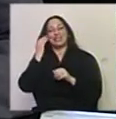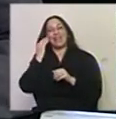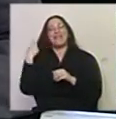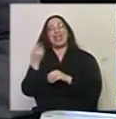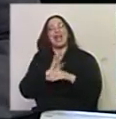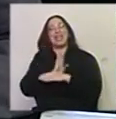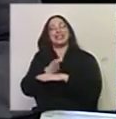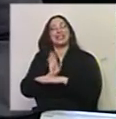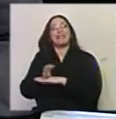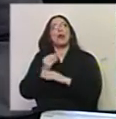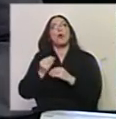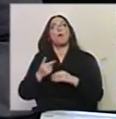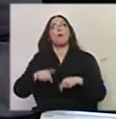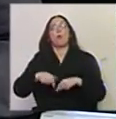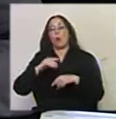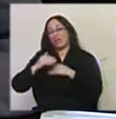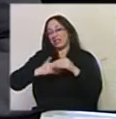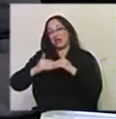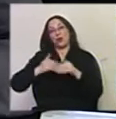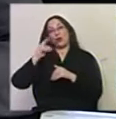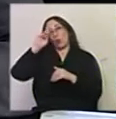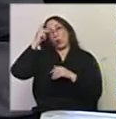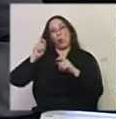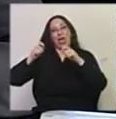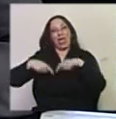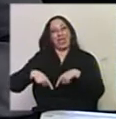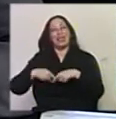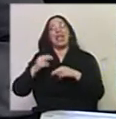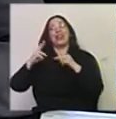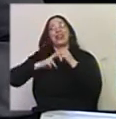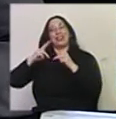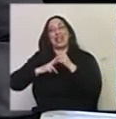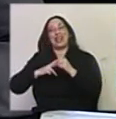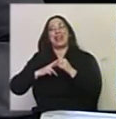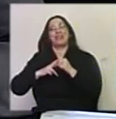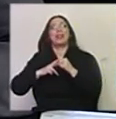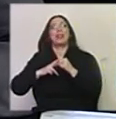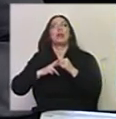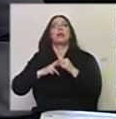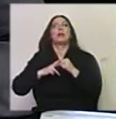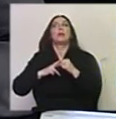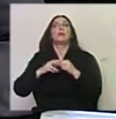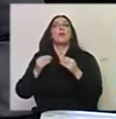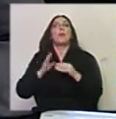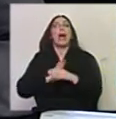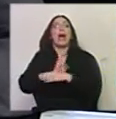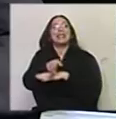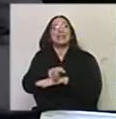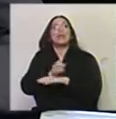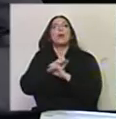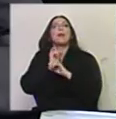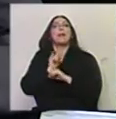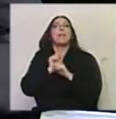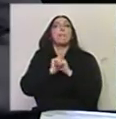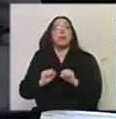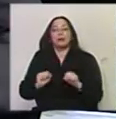desarrollando como país, ¿verdad?, a Internet como un acceso y como una posibilidad también de